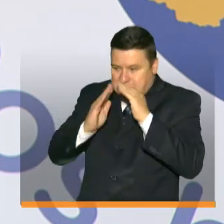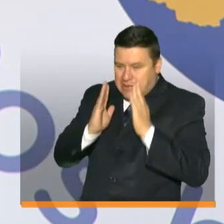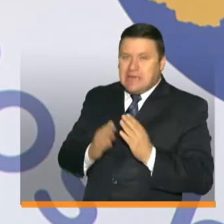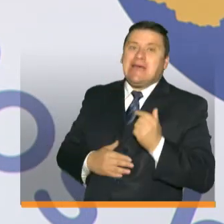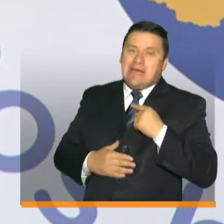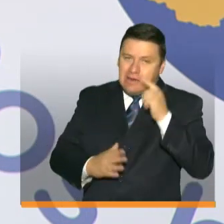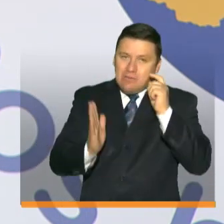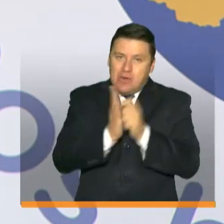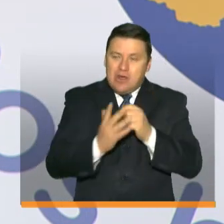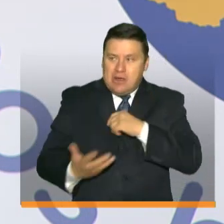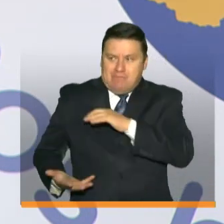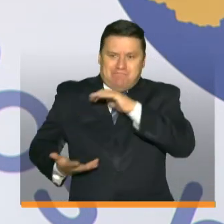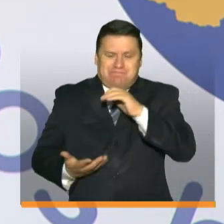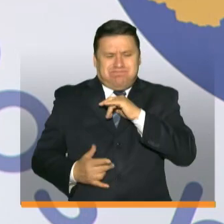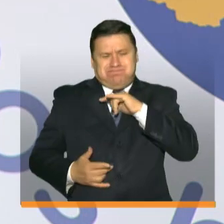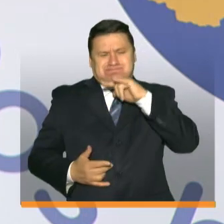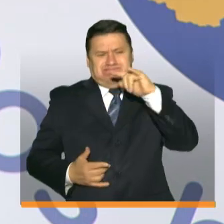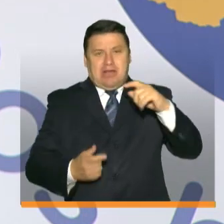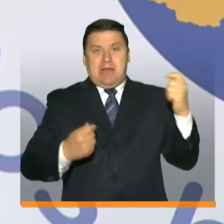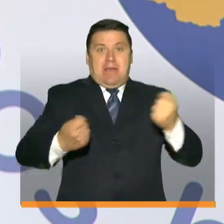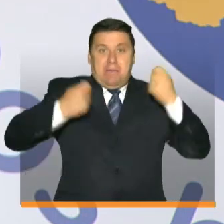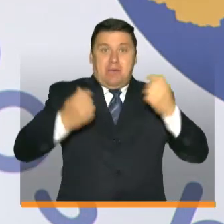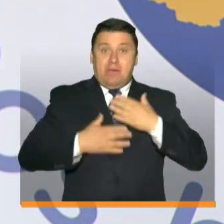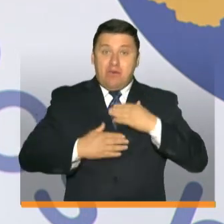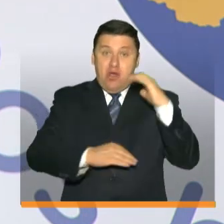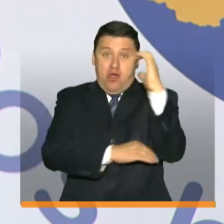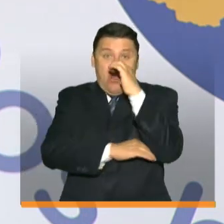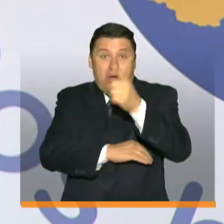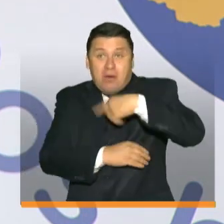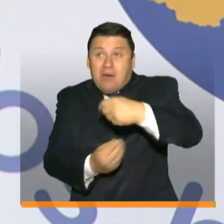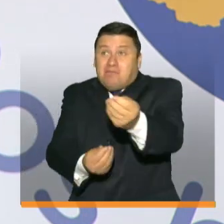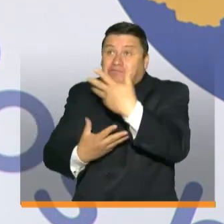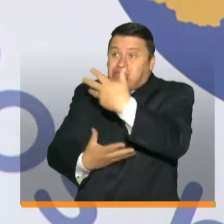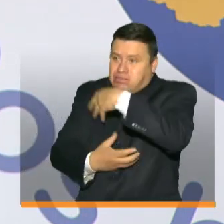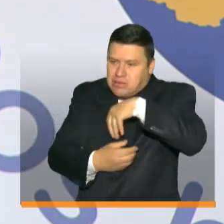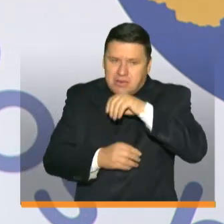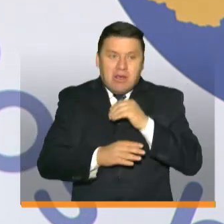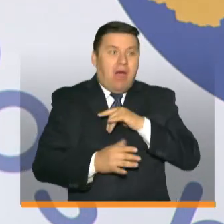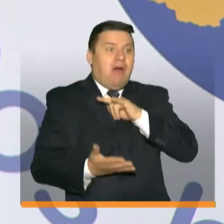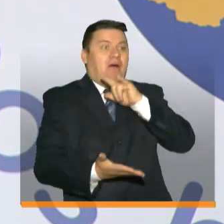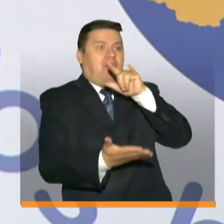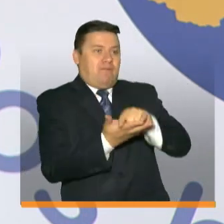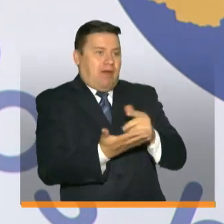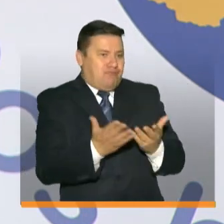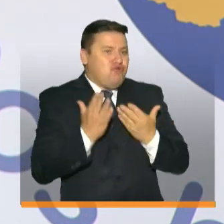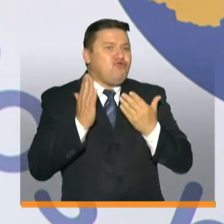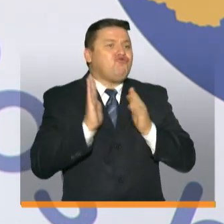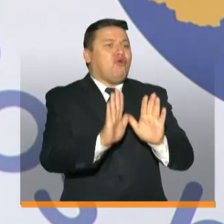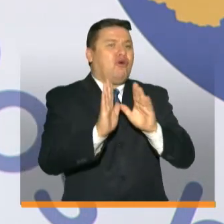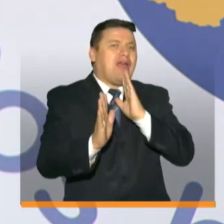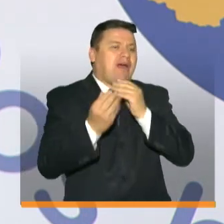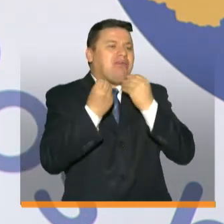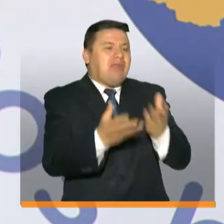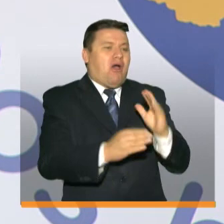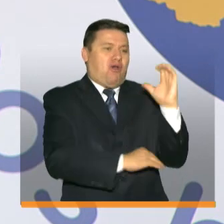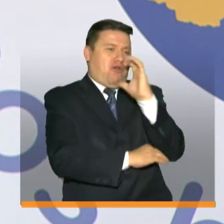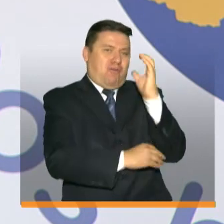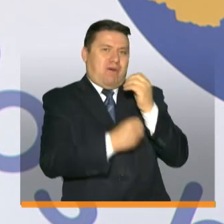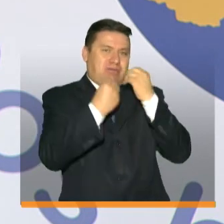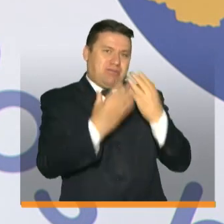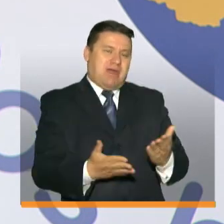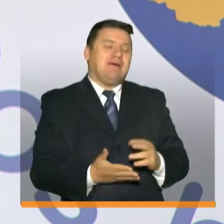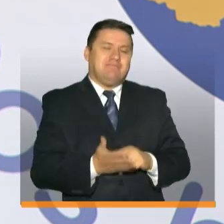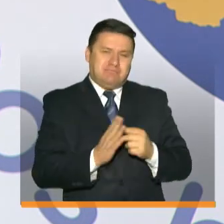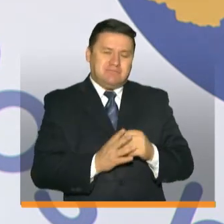Así que con esta campaña y en nombre de todos los colombianos, logramos llegar esta semana junto con la primera dama a